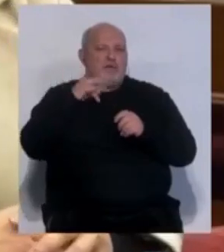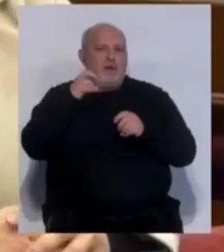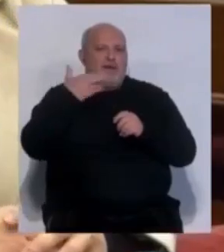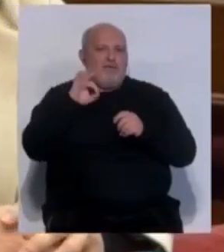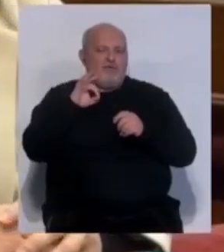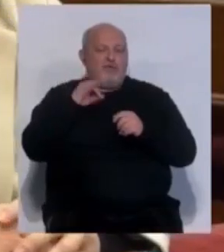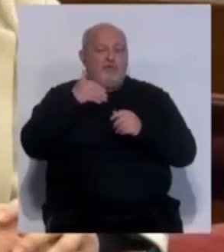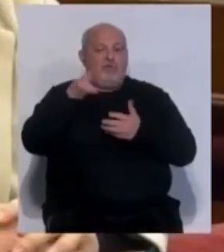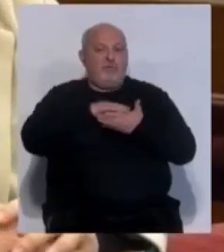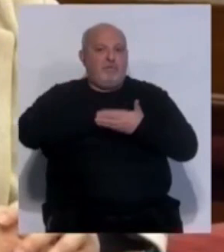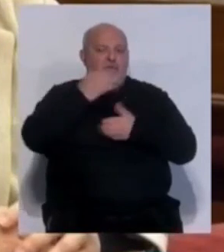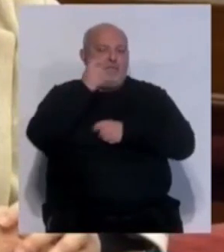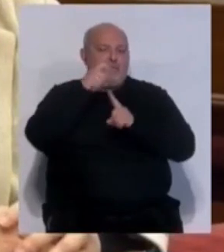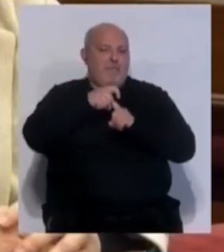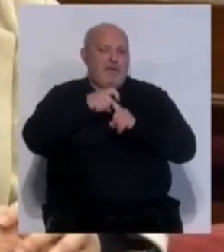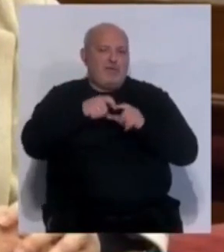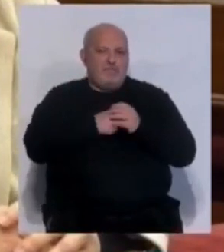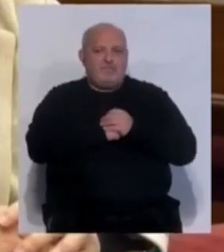Rebollo el próximo mes de mayo.